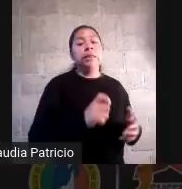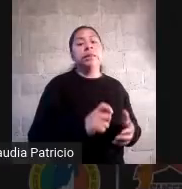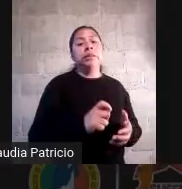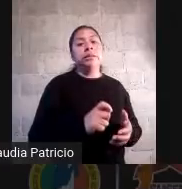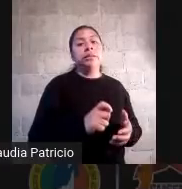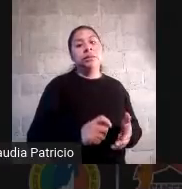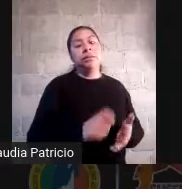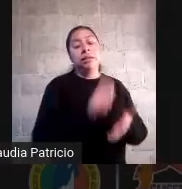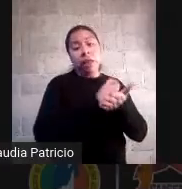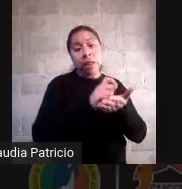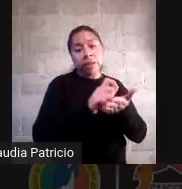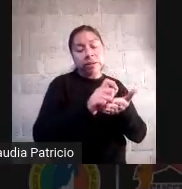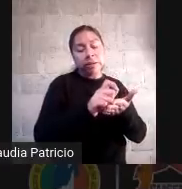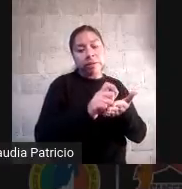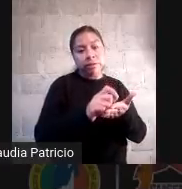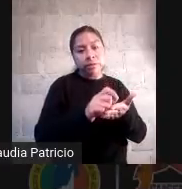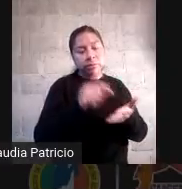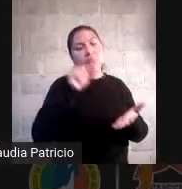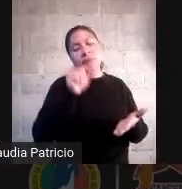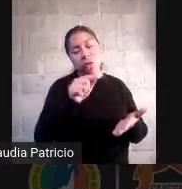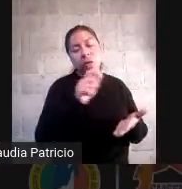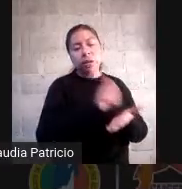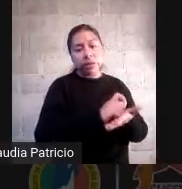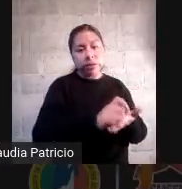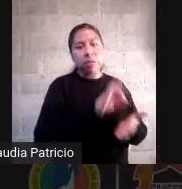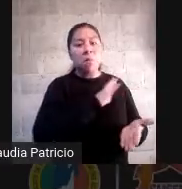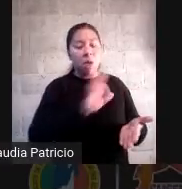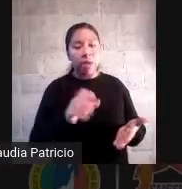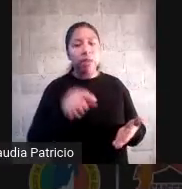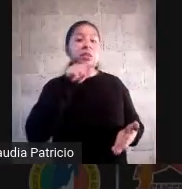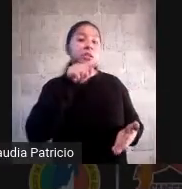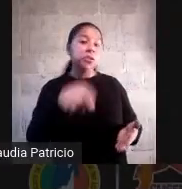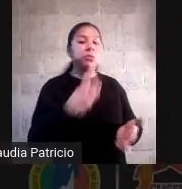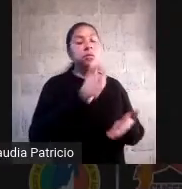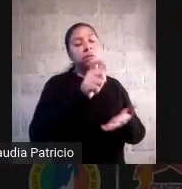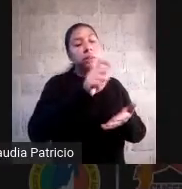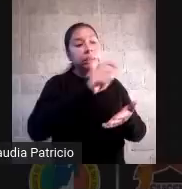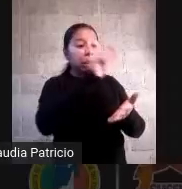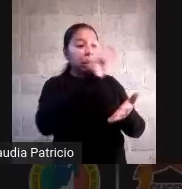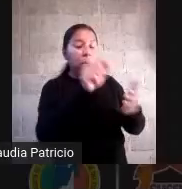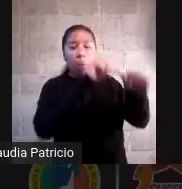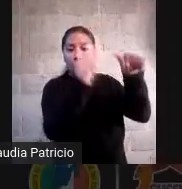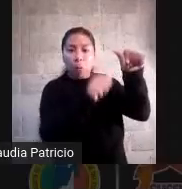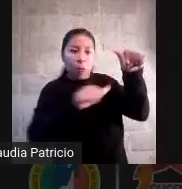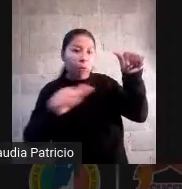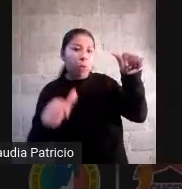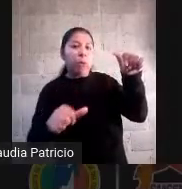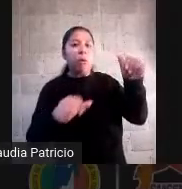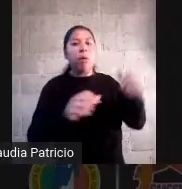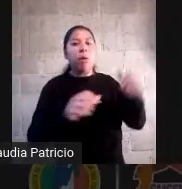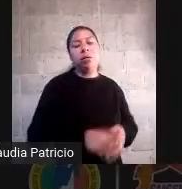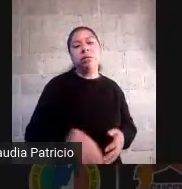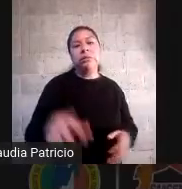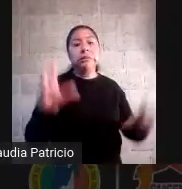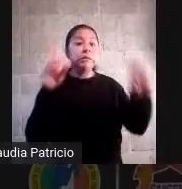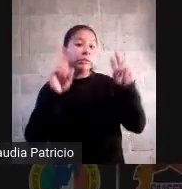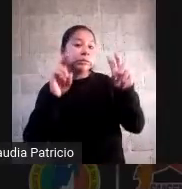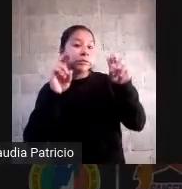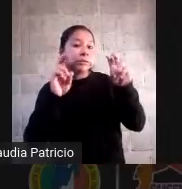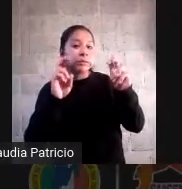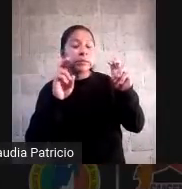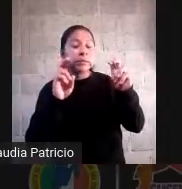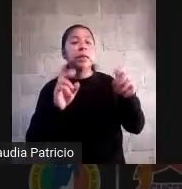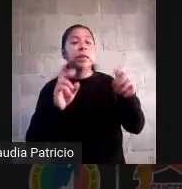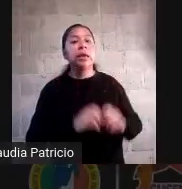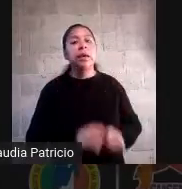yo lo escribo por ellos depositan en ese buzón los temas o fenómenos a lo mejor uno